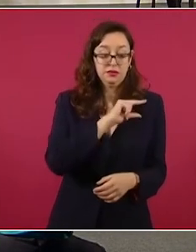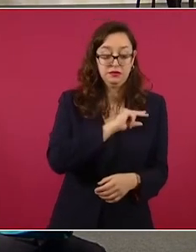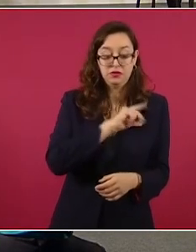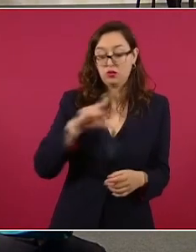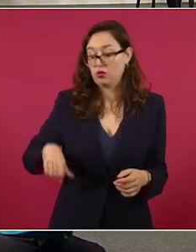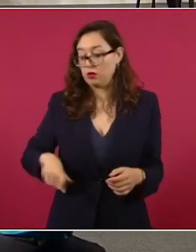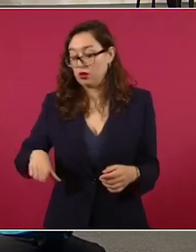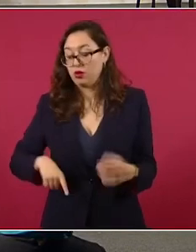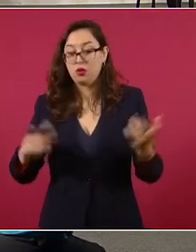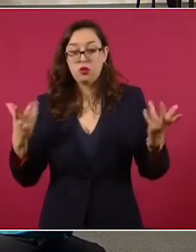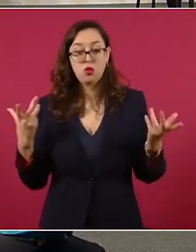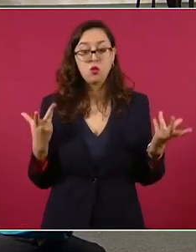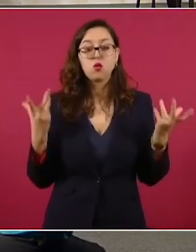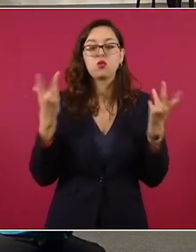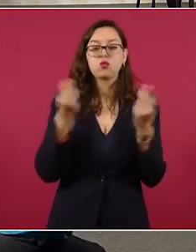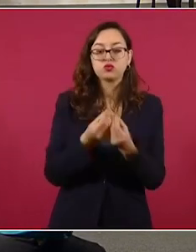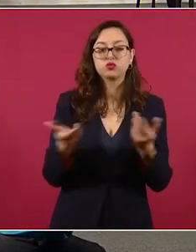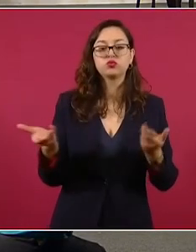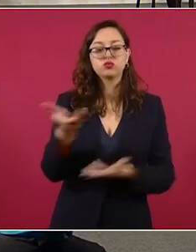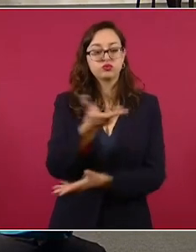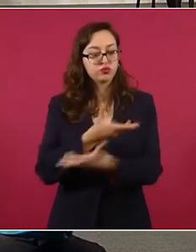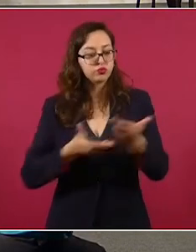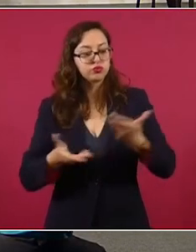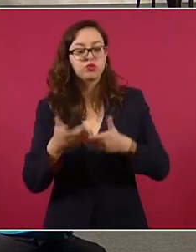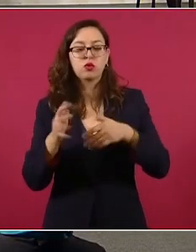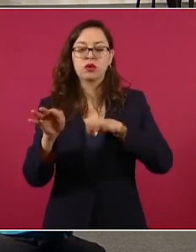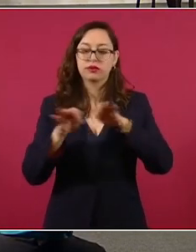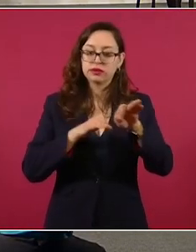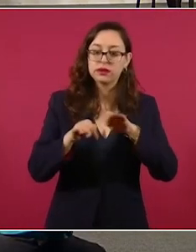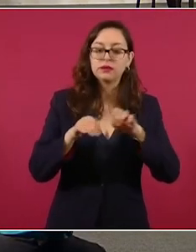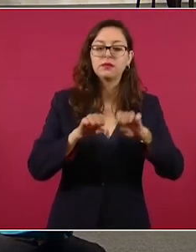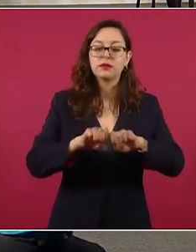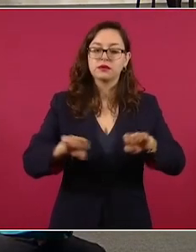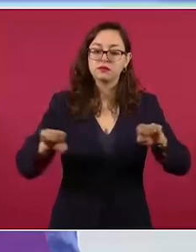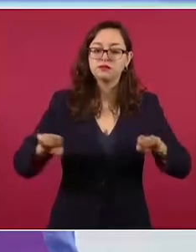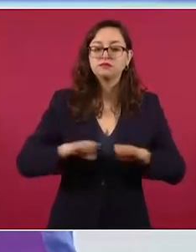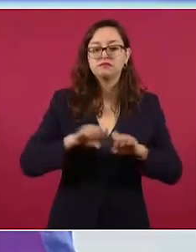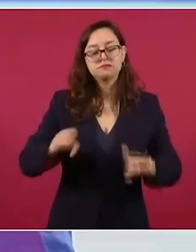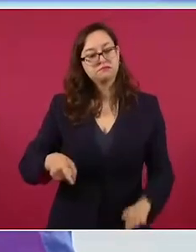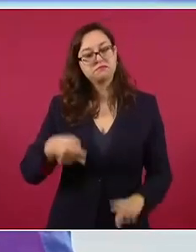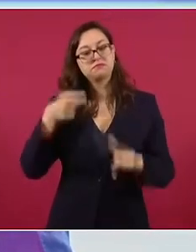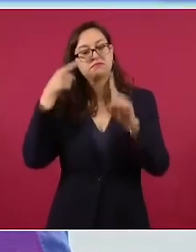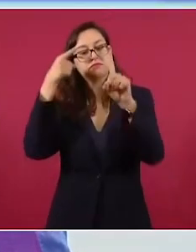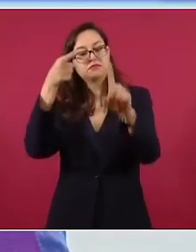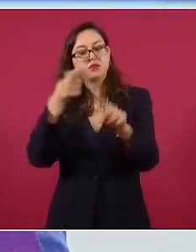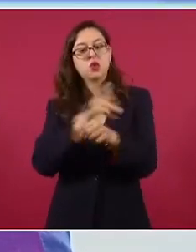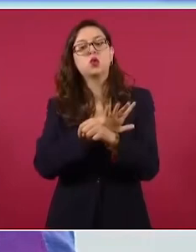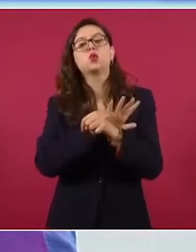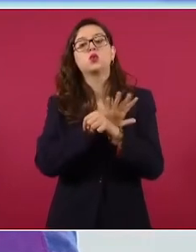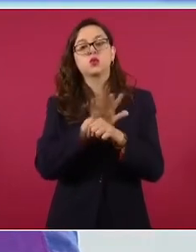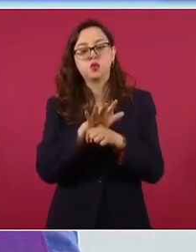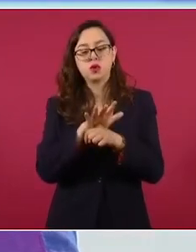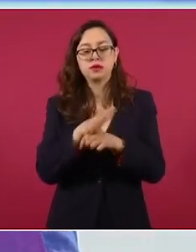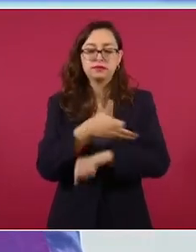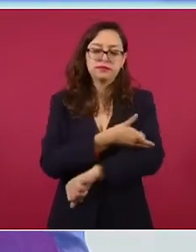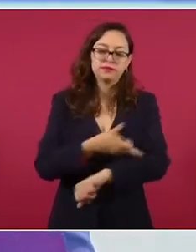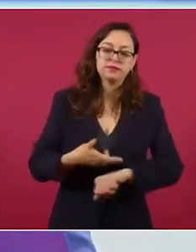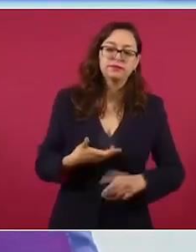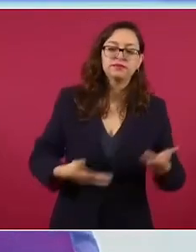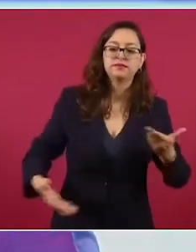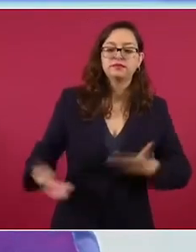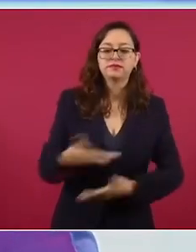suman esfuerzos y colaboraciones de trabajo en equipo, todo esto para beneficiar a la economía familiar.